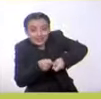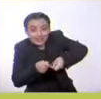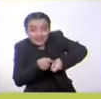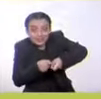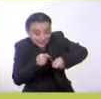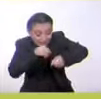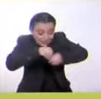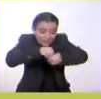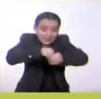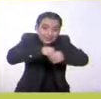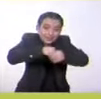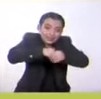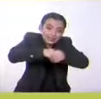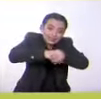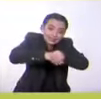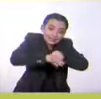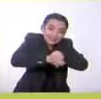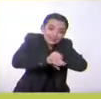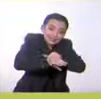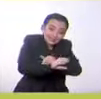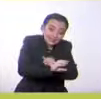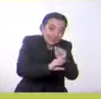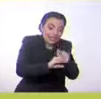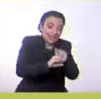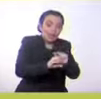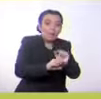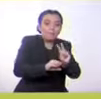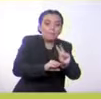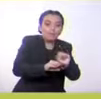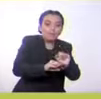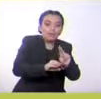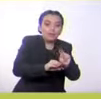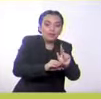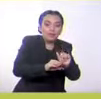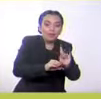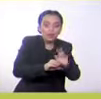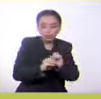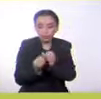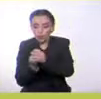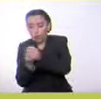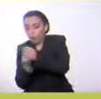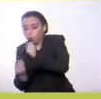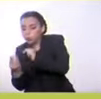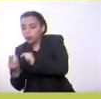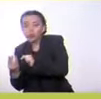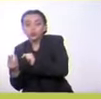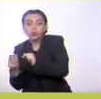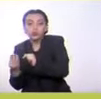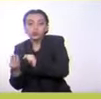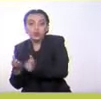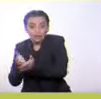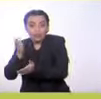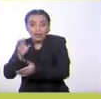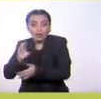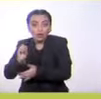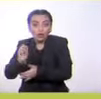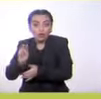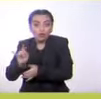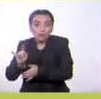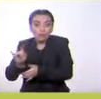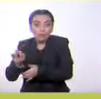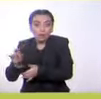Y los que nacen saliendo de un huevo se llaman ovíparos. El tipo de